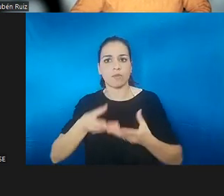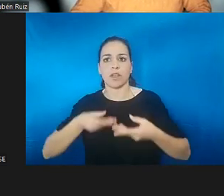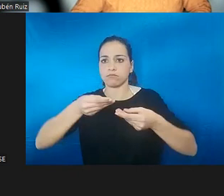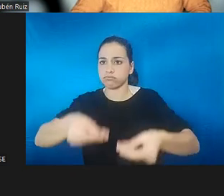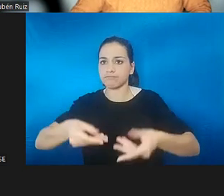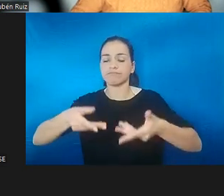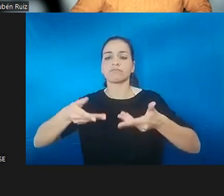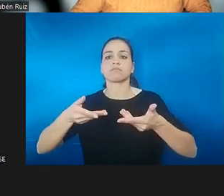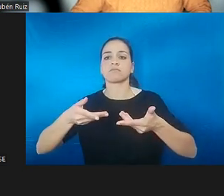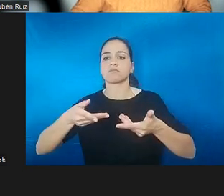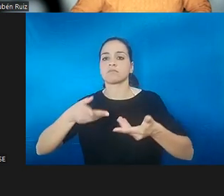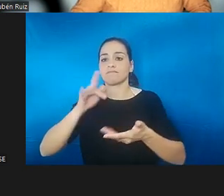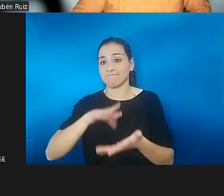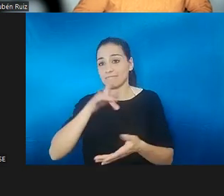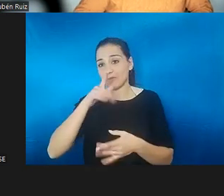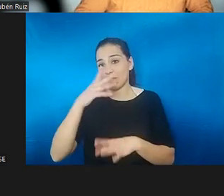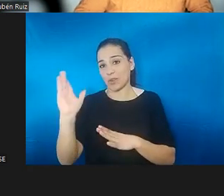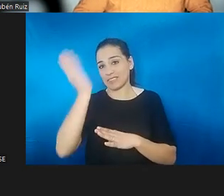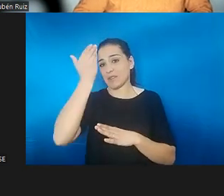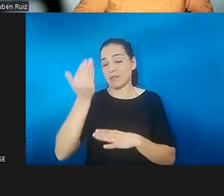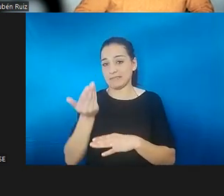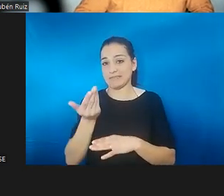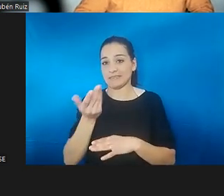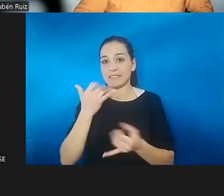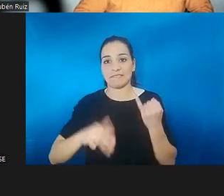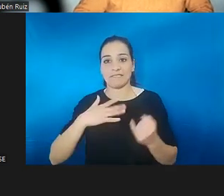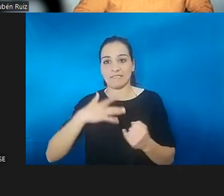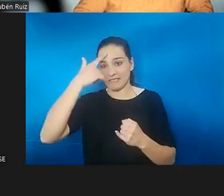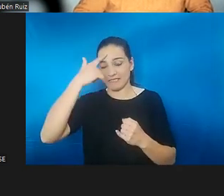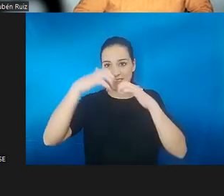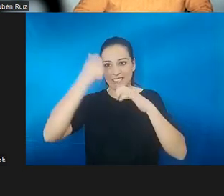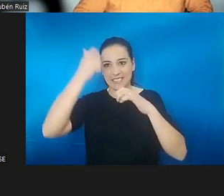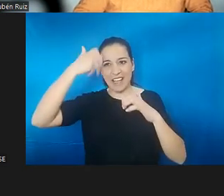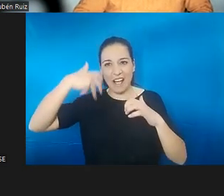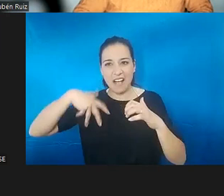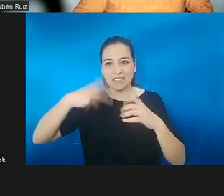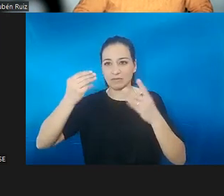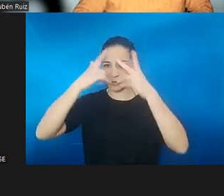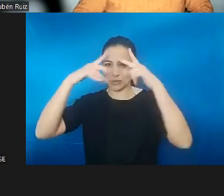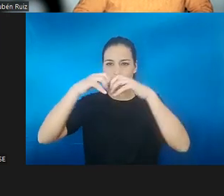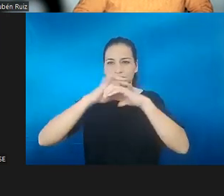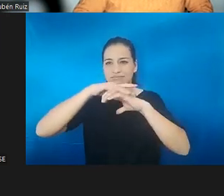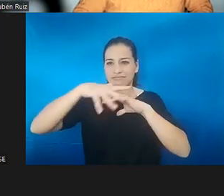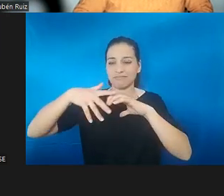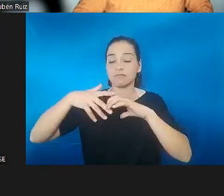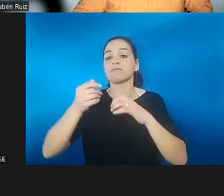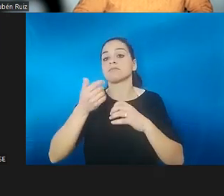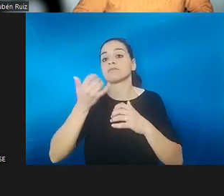Lo mío fue un traumatismo. Entonces, yo llegué a tener la cabeza llena de sangre. Yo tenía todas las pruebas que